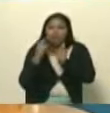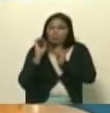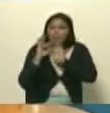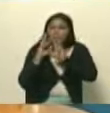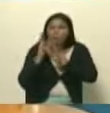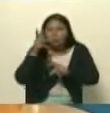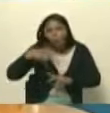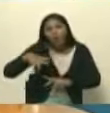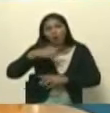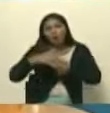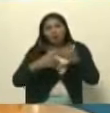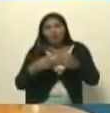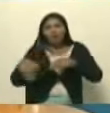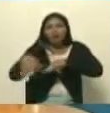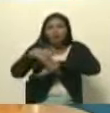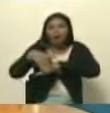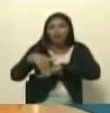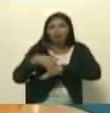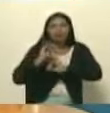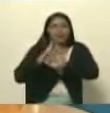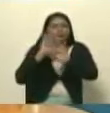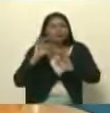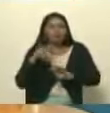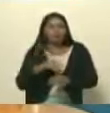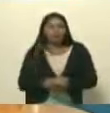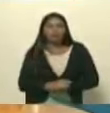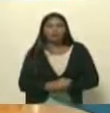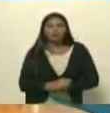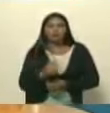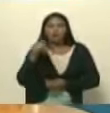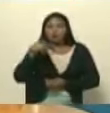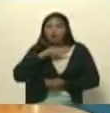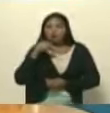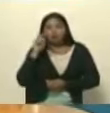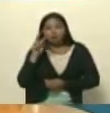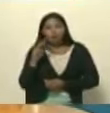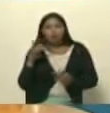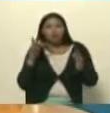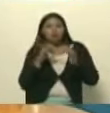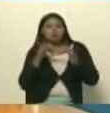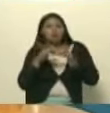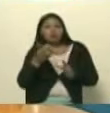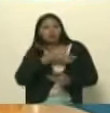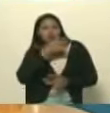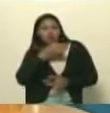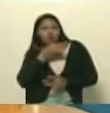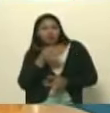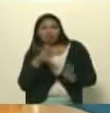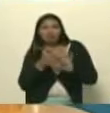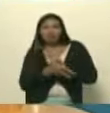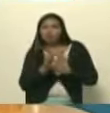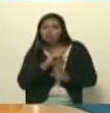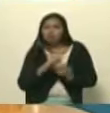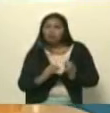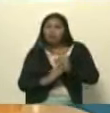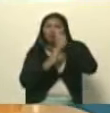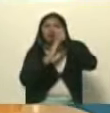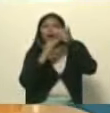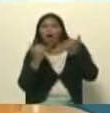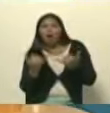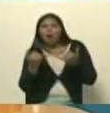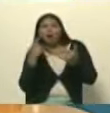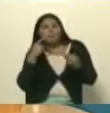comunicador las calles las paredes hoy día el escenario es con las redes sociales cómo empoderarse de ellas